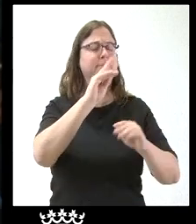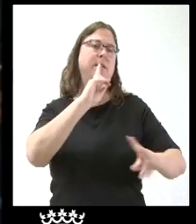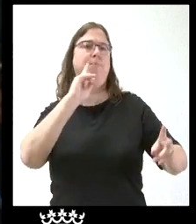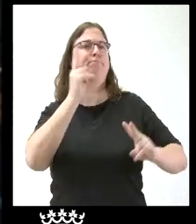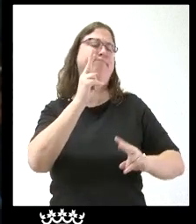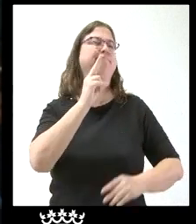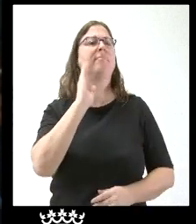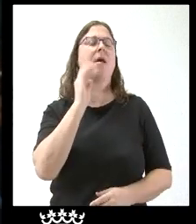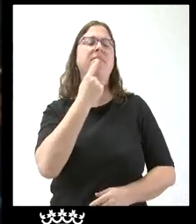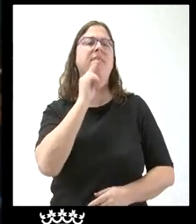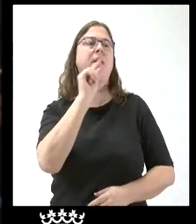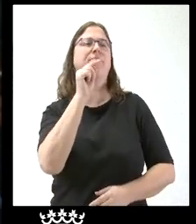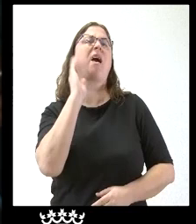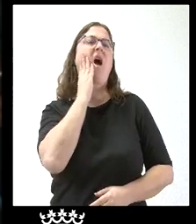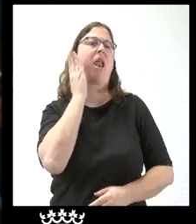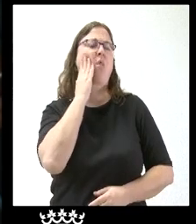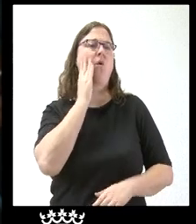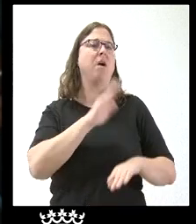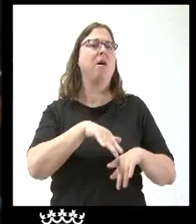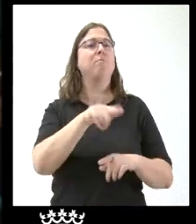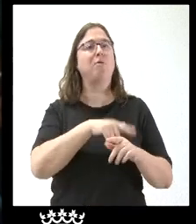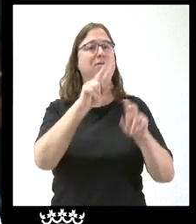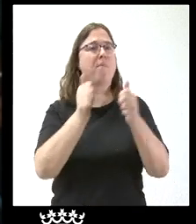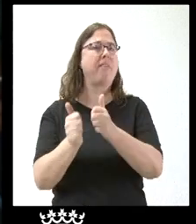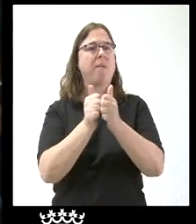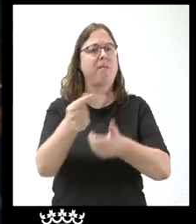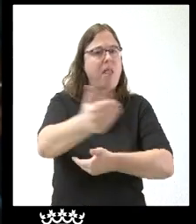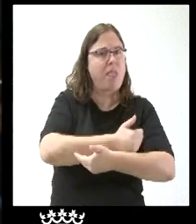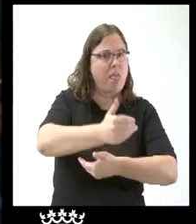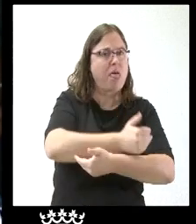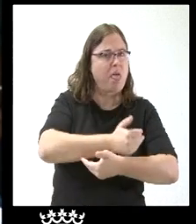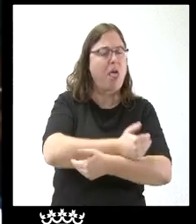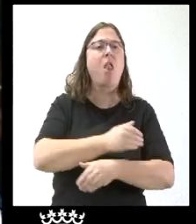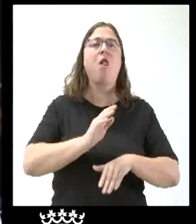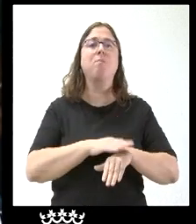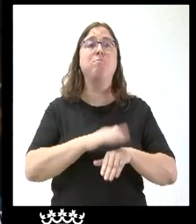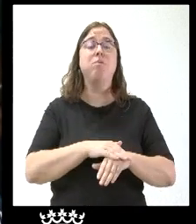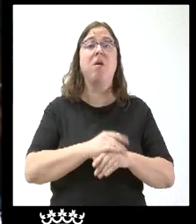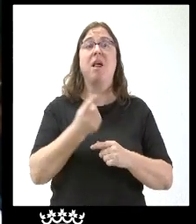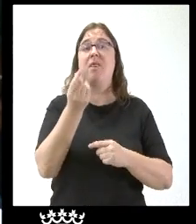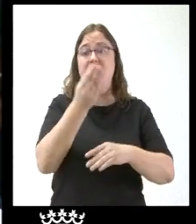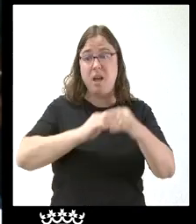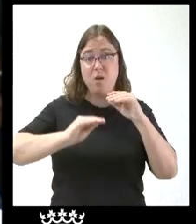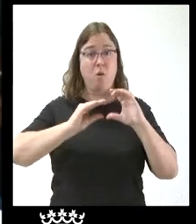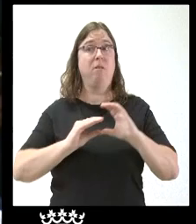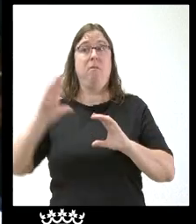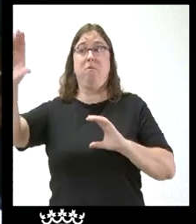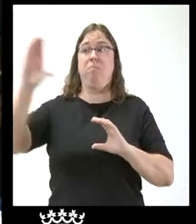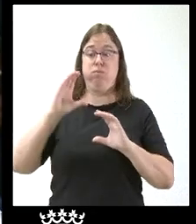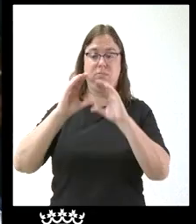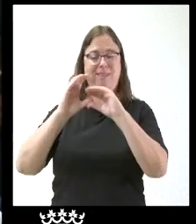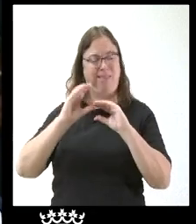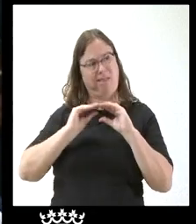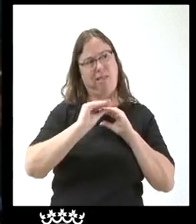ha dicho que está haciendo caja con la dependencia porque han destinado menos de lo que han recibido del Gobierno.